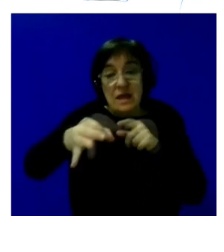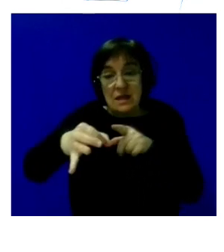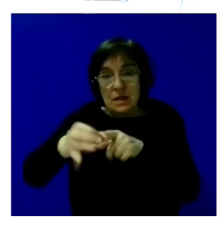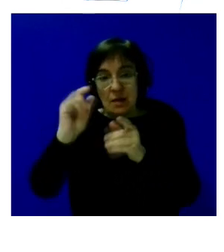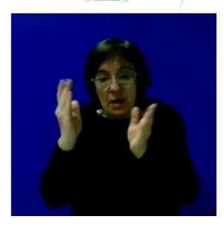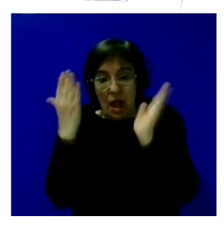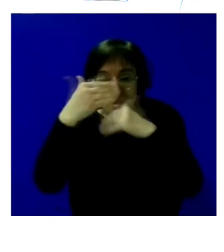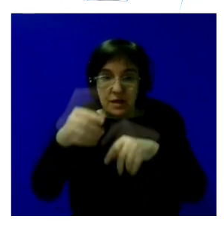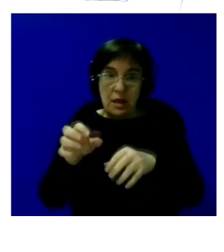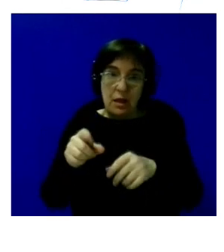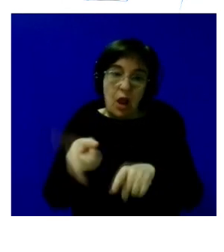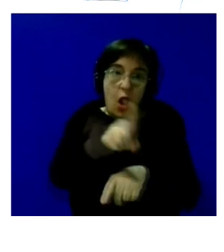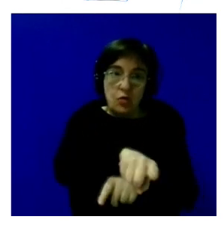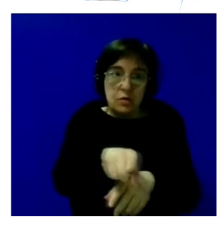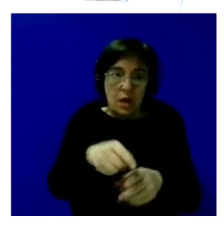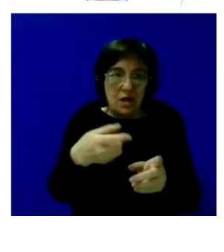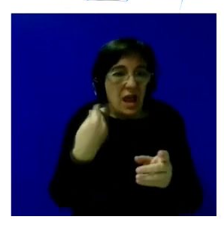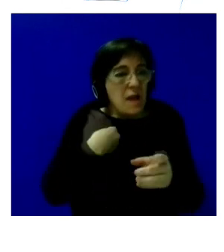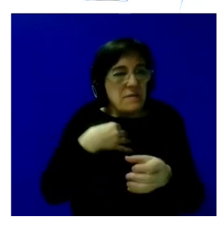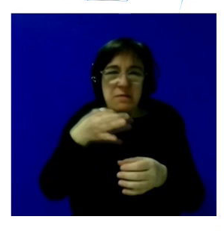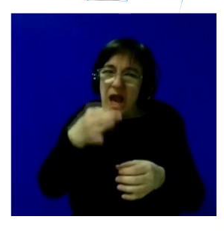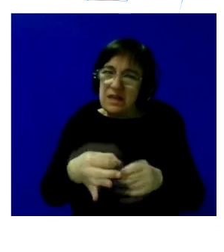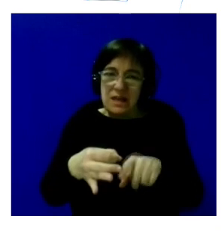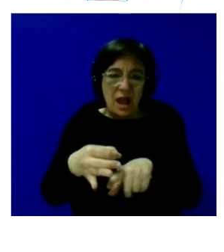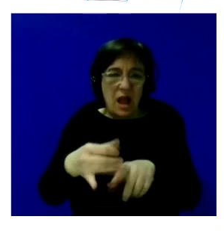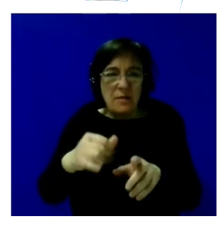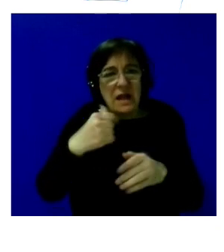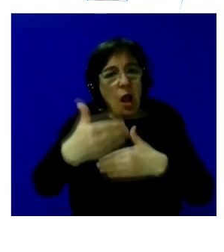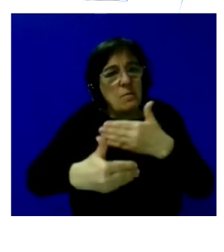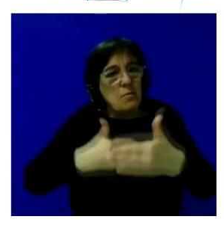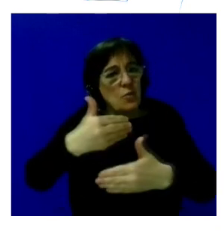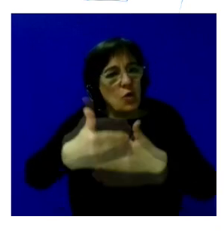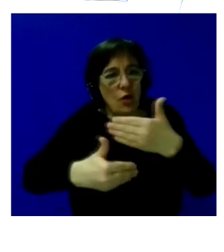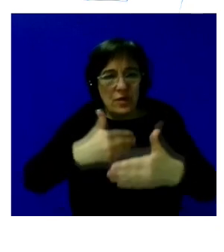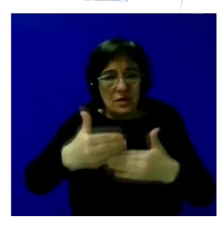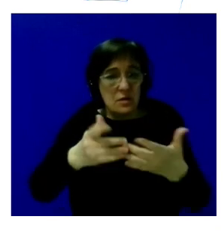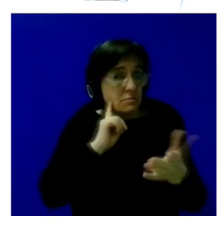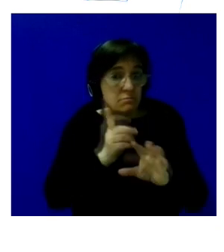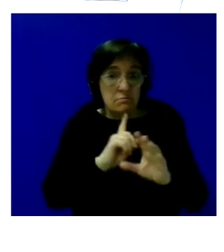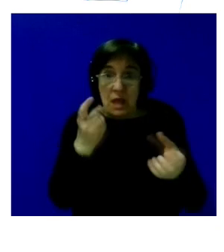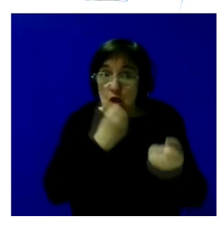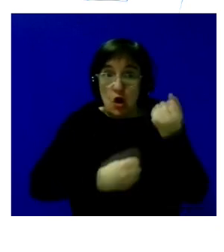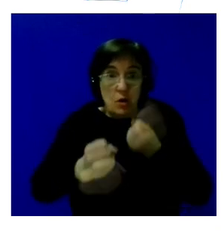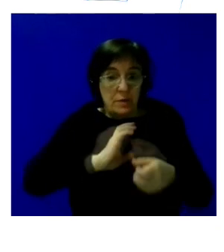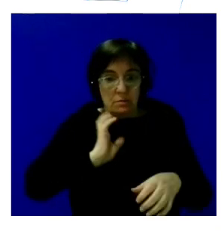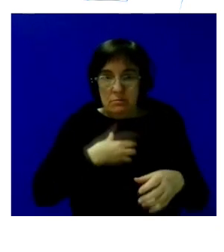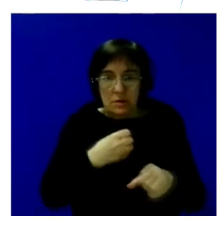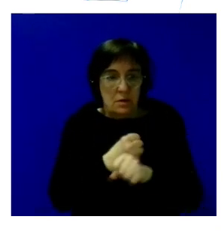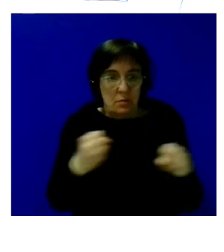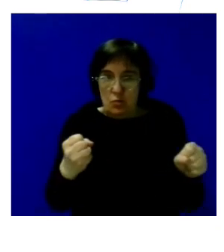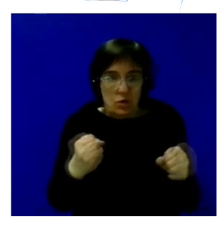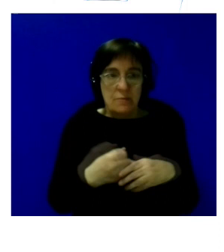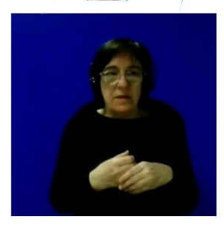personas de otra isla es necesario que estén en la misma isla para que haya procesos porque es inviable económicamente ese tipo de diseño